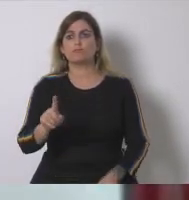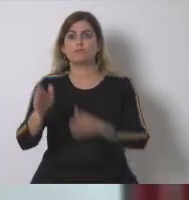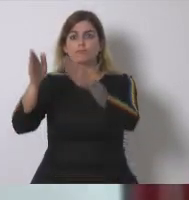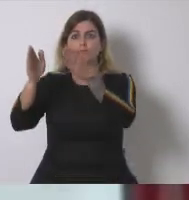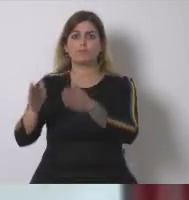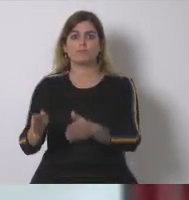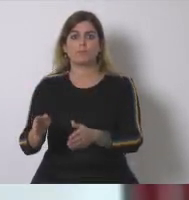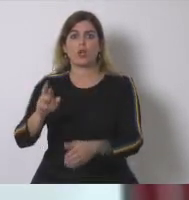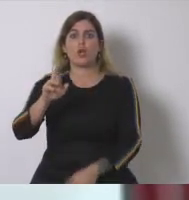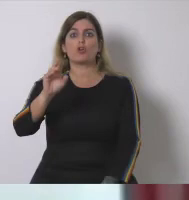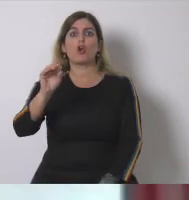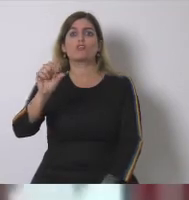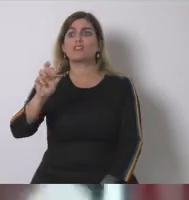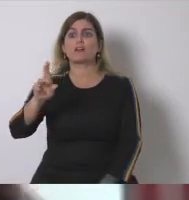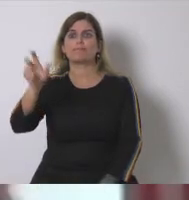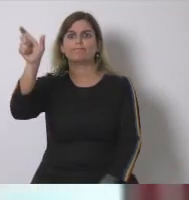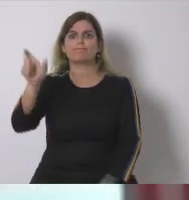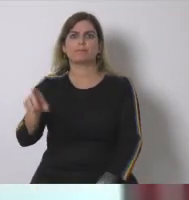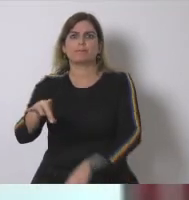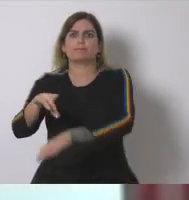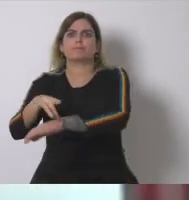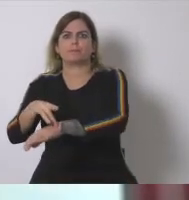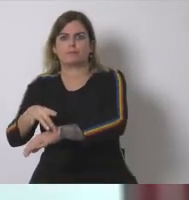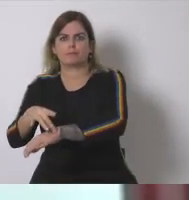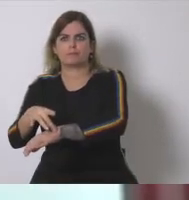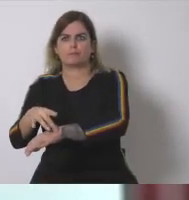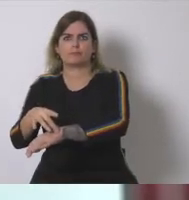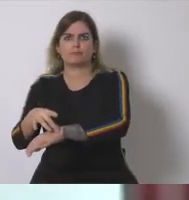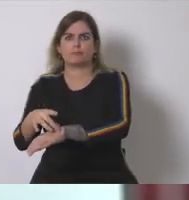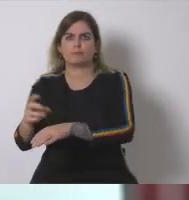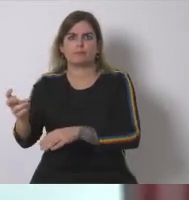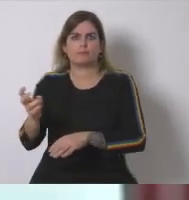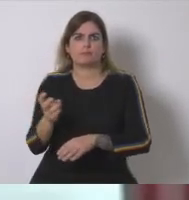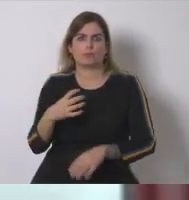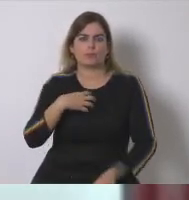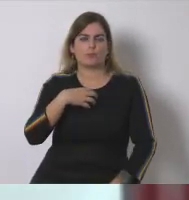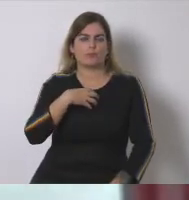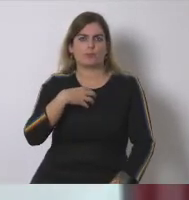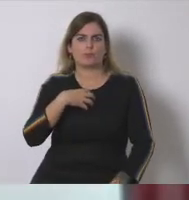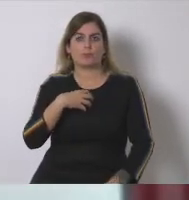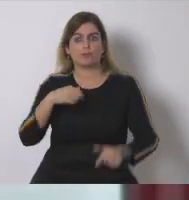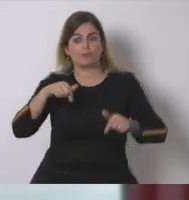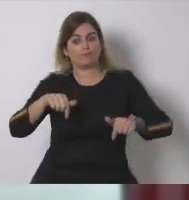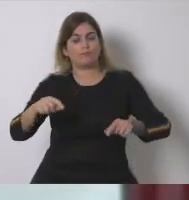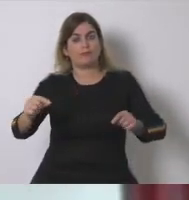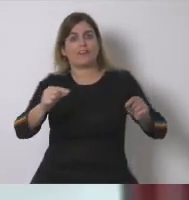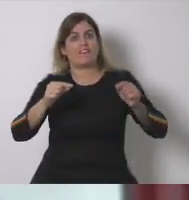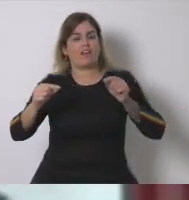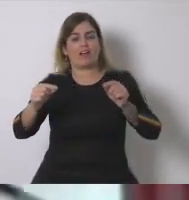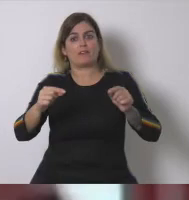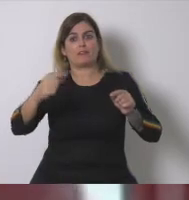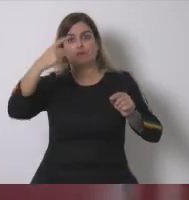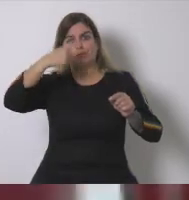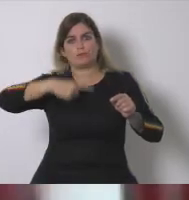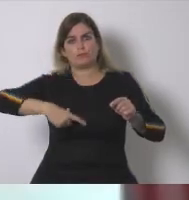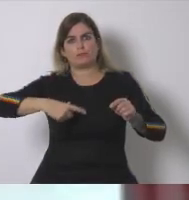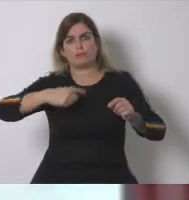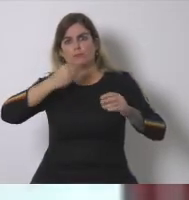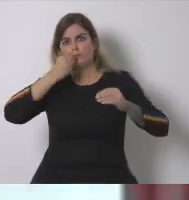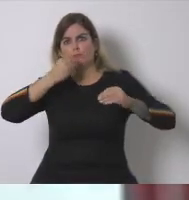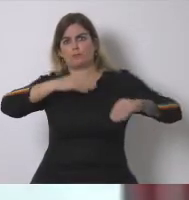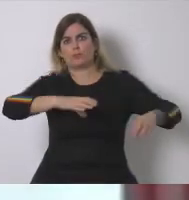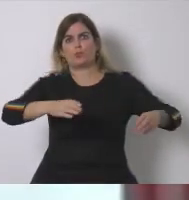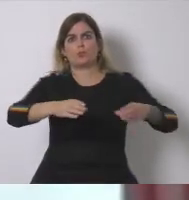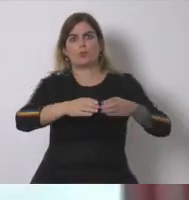en primer lugar quería disculpar la ausencia de Roger que no ha podido venir